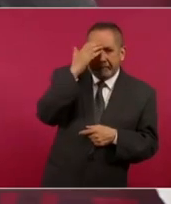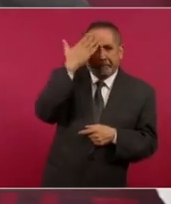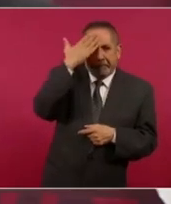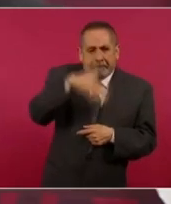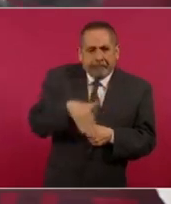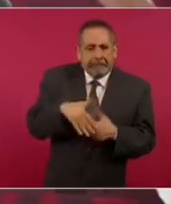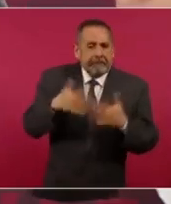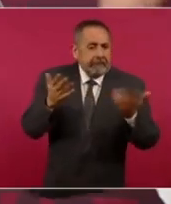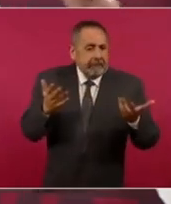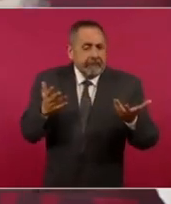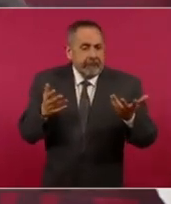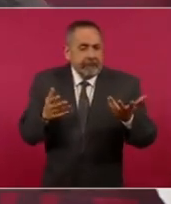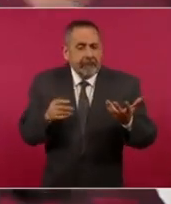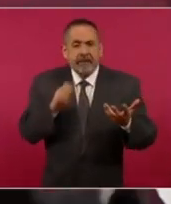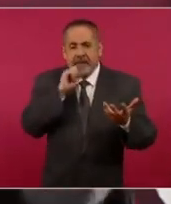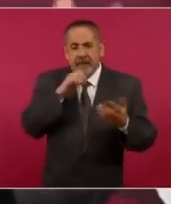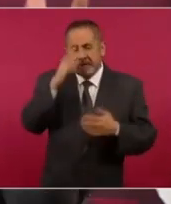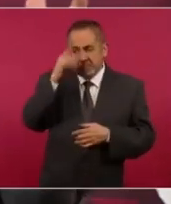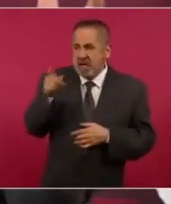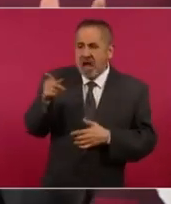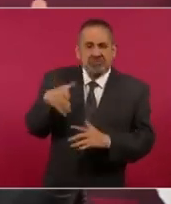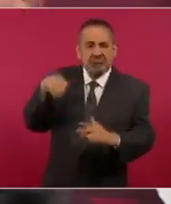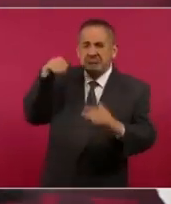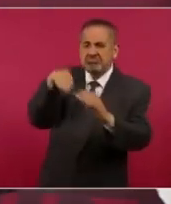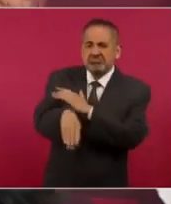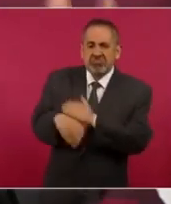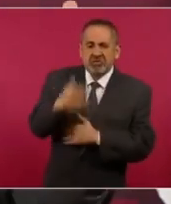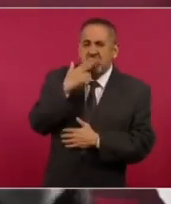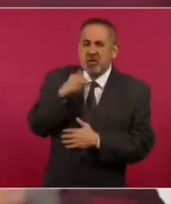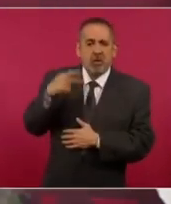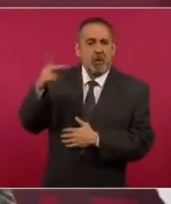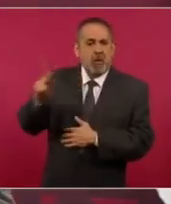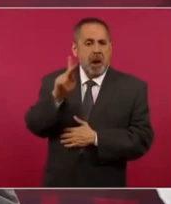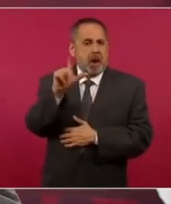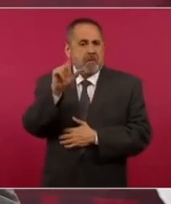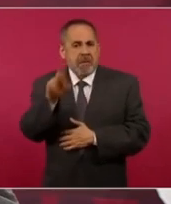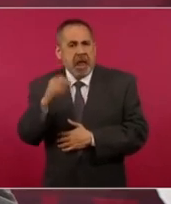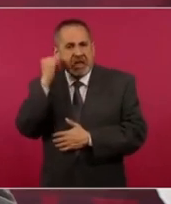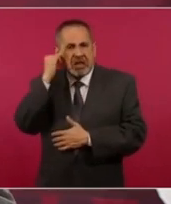Y ya sabemos también cómo fracasó esa estrategia,